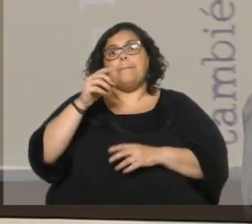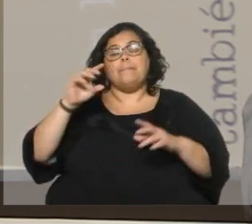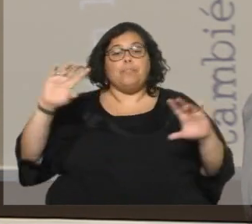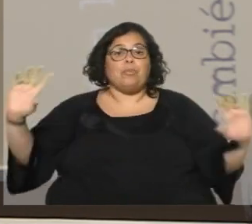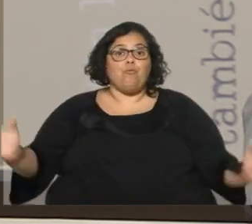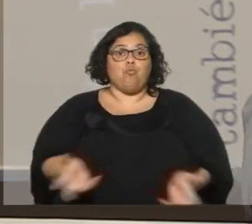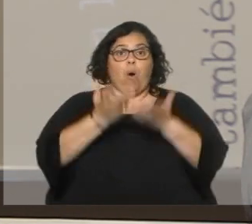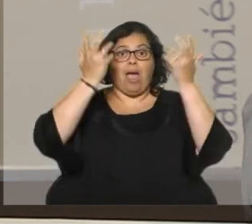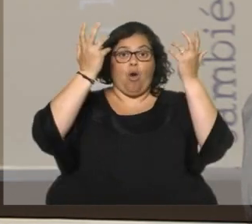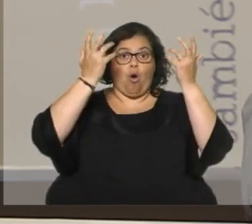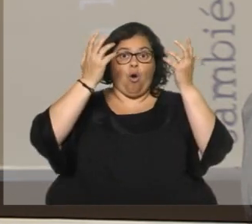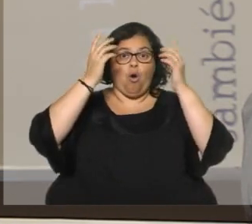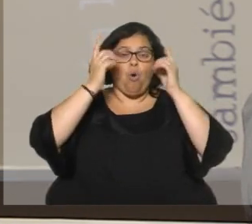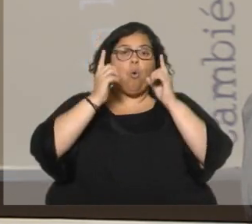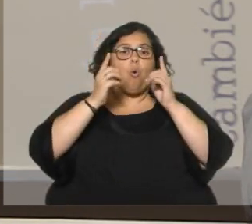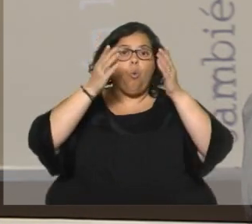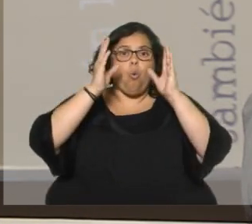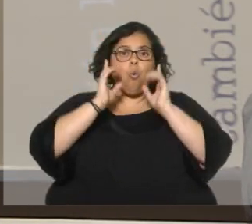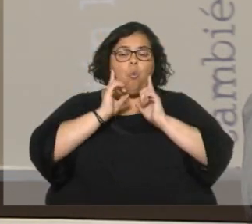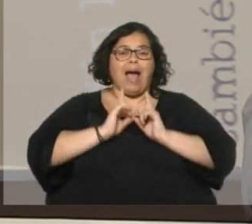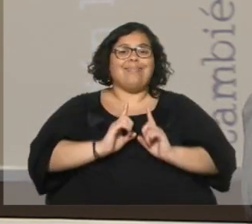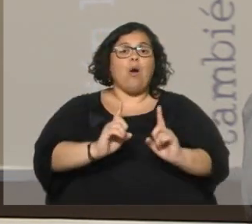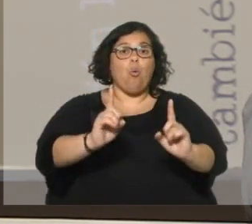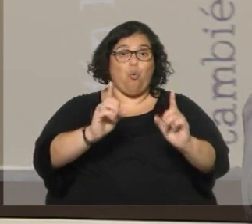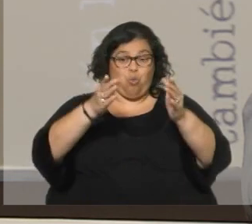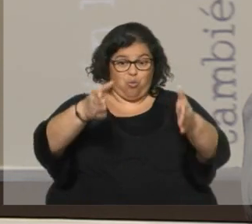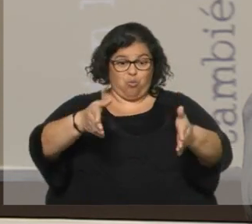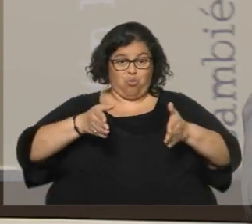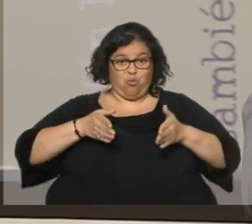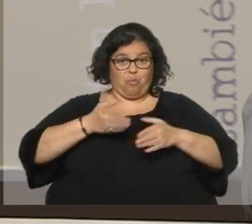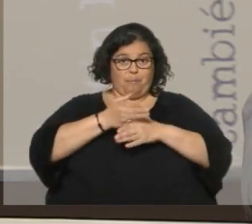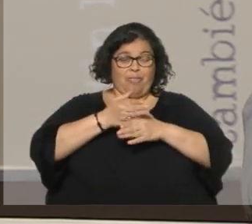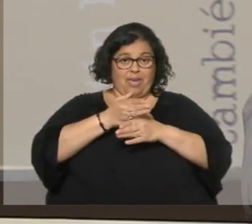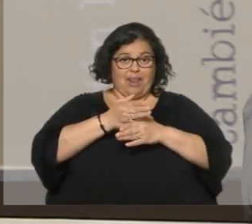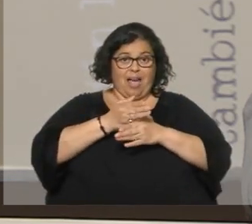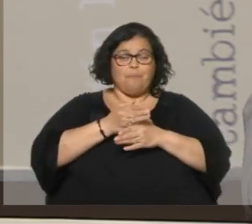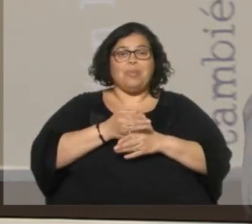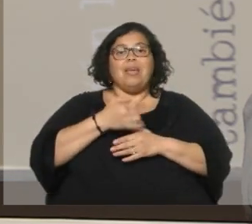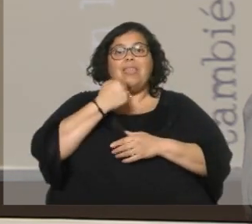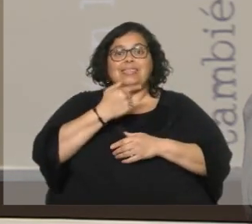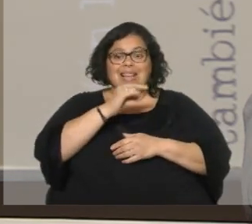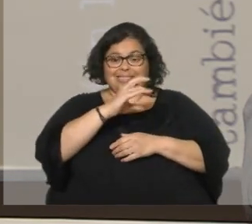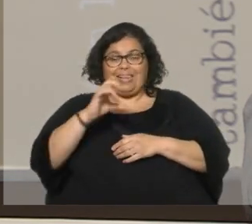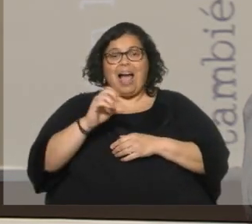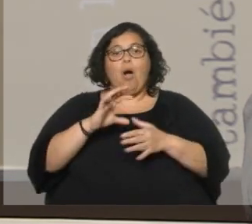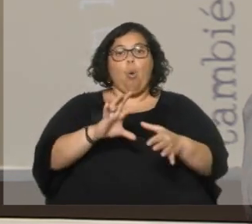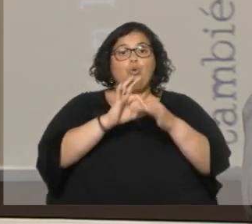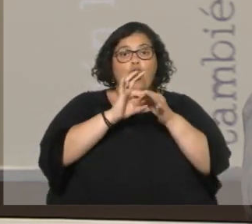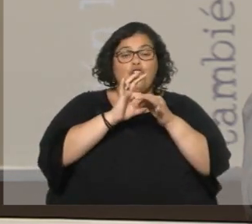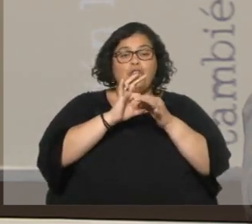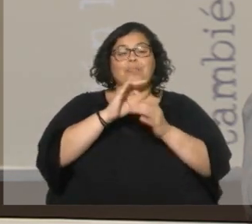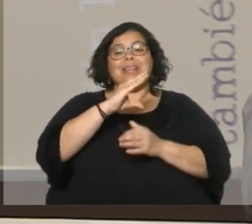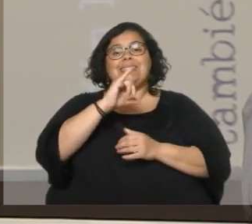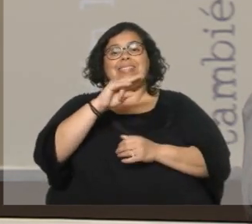ataúd con las siglas de la Unión Cívica Radical, cuyo candidato era